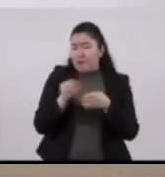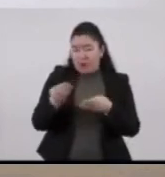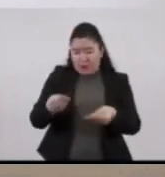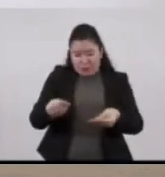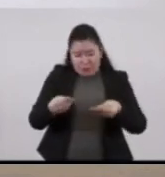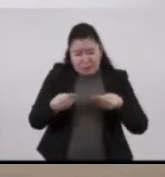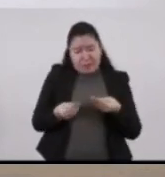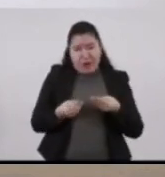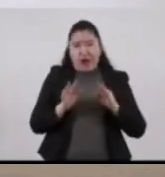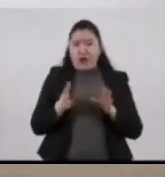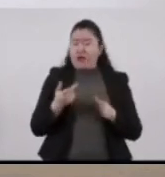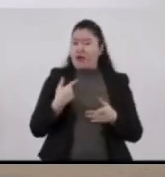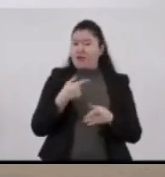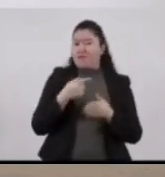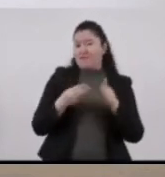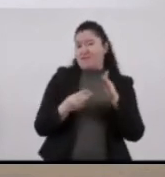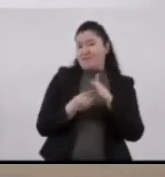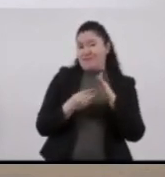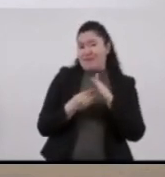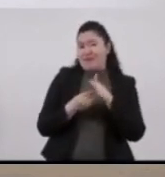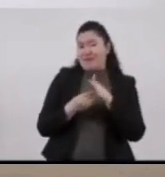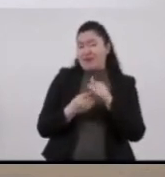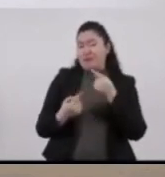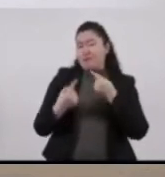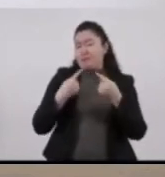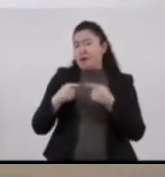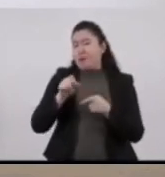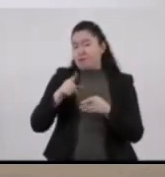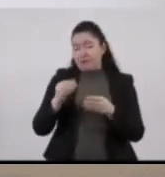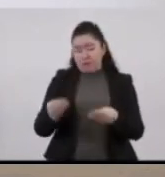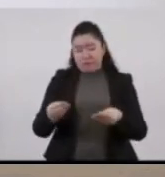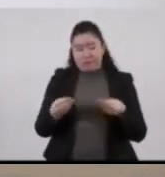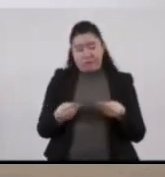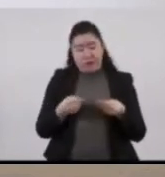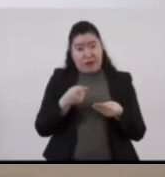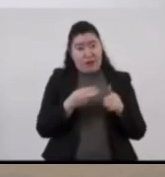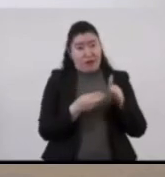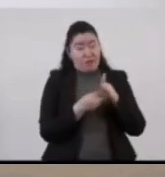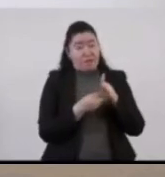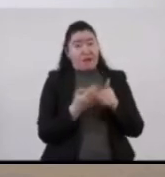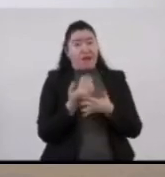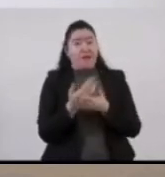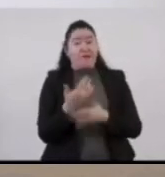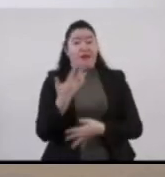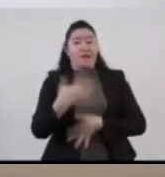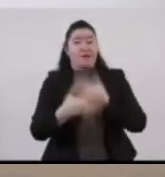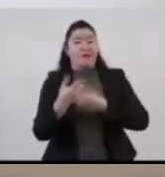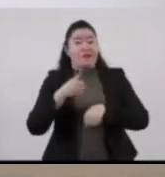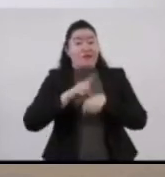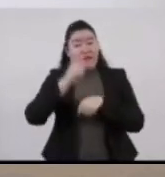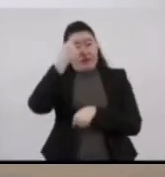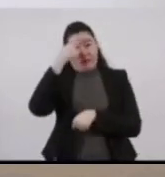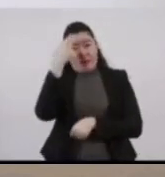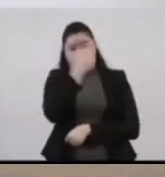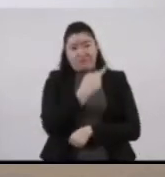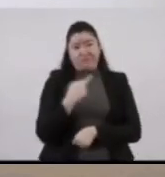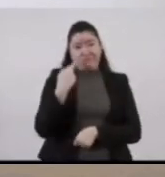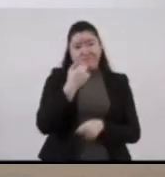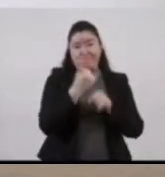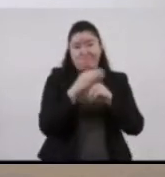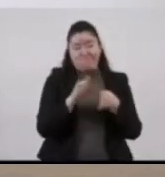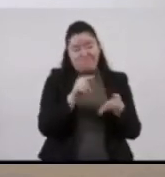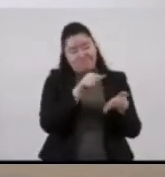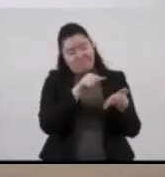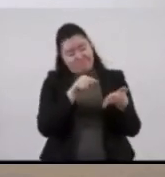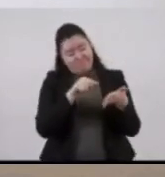estudios a la mesa técnica esta mesa técnica ha solicitado un periodo de 15 días para el análisis y revisión de